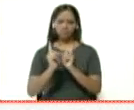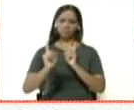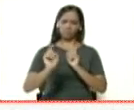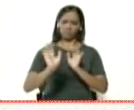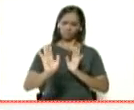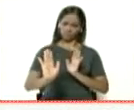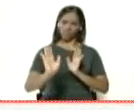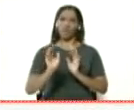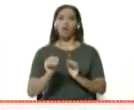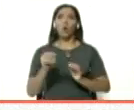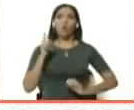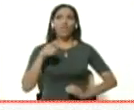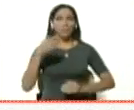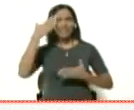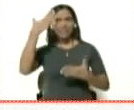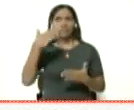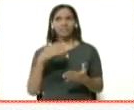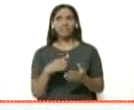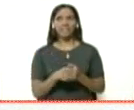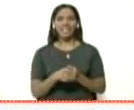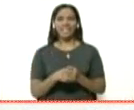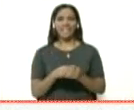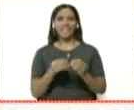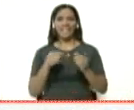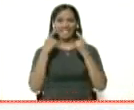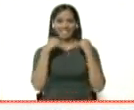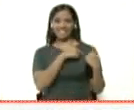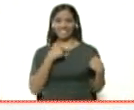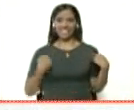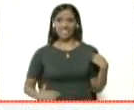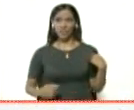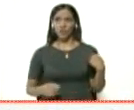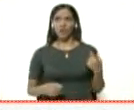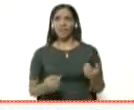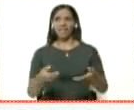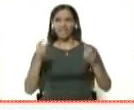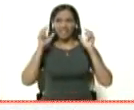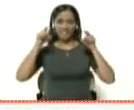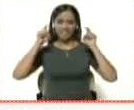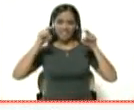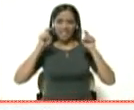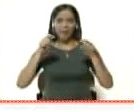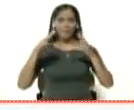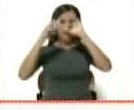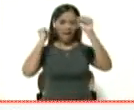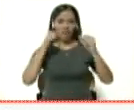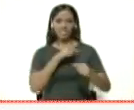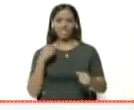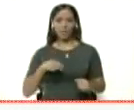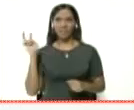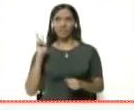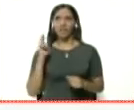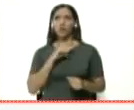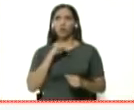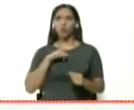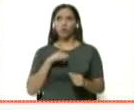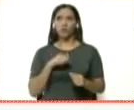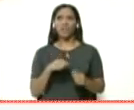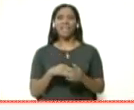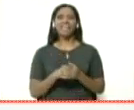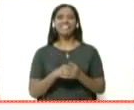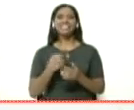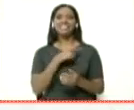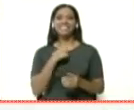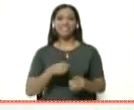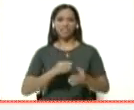¿Usted me saludó con el saludo? El chino, además eso me lo recomendó el propio embajador chino de Venezuela. Me dijo, en China nos saludamos